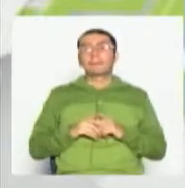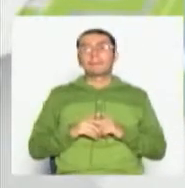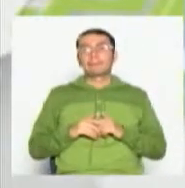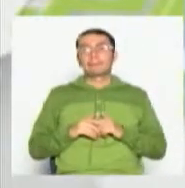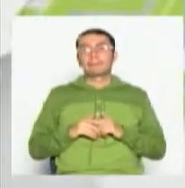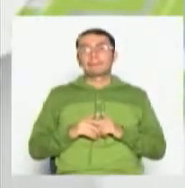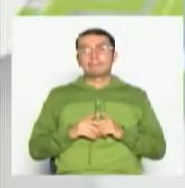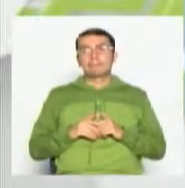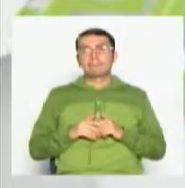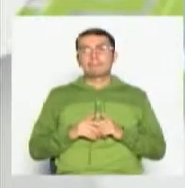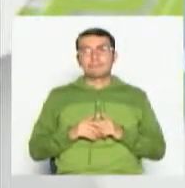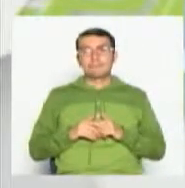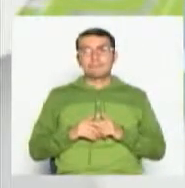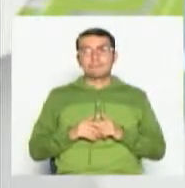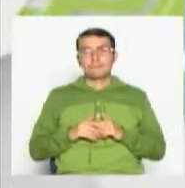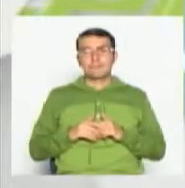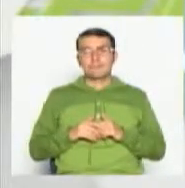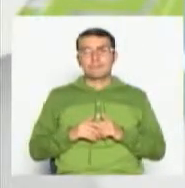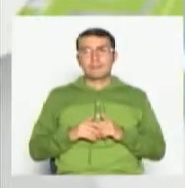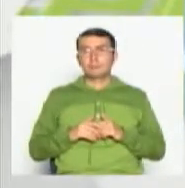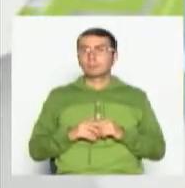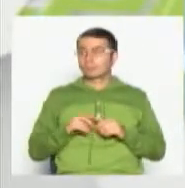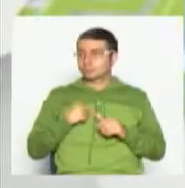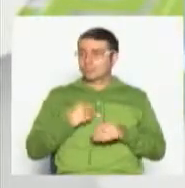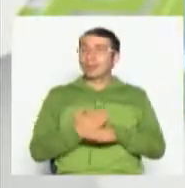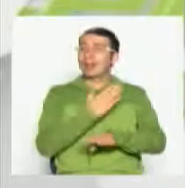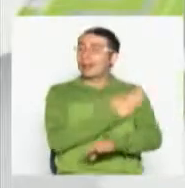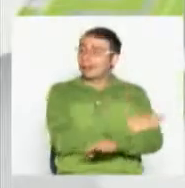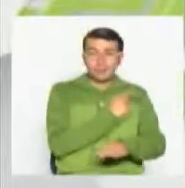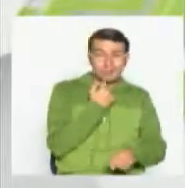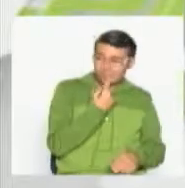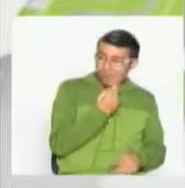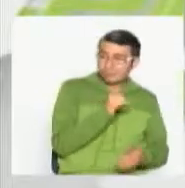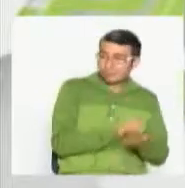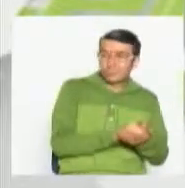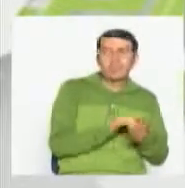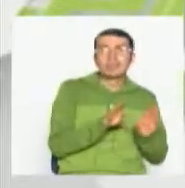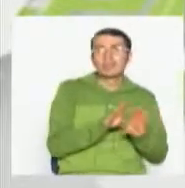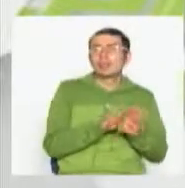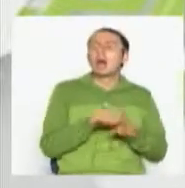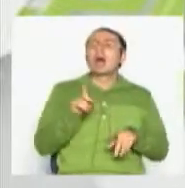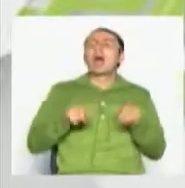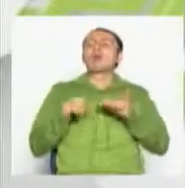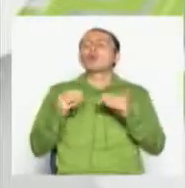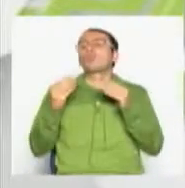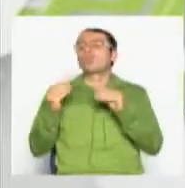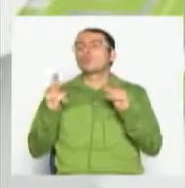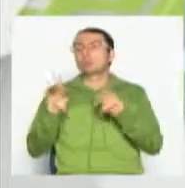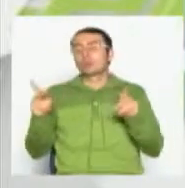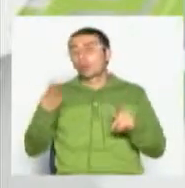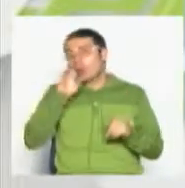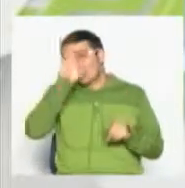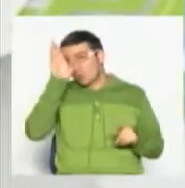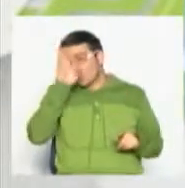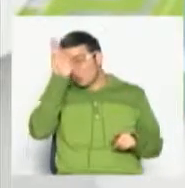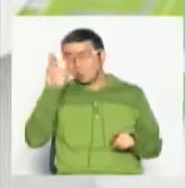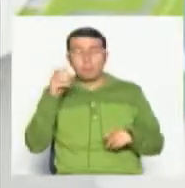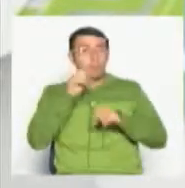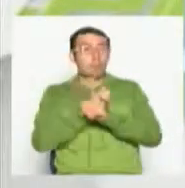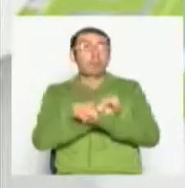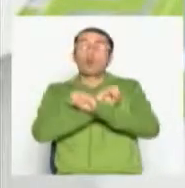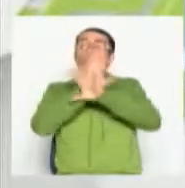así, y vuelvo a lo anterior, muchos se están acostumbrando a que al levantarse,